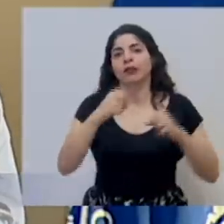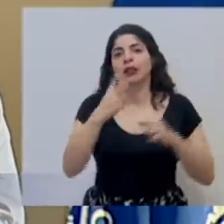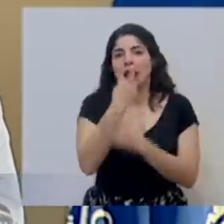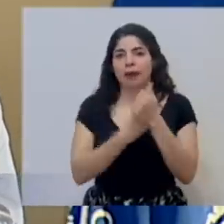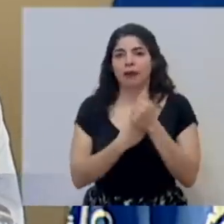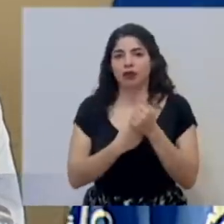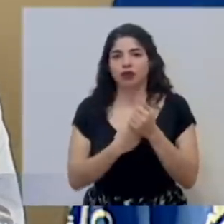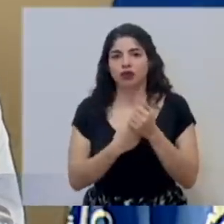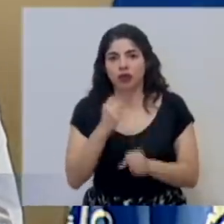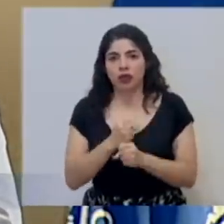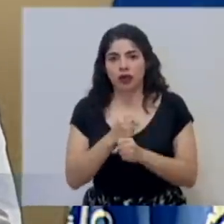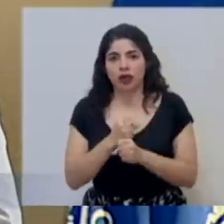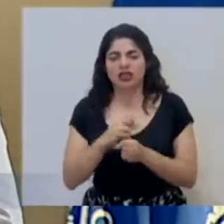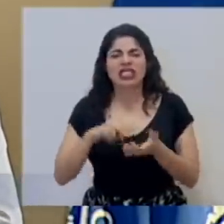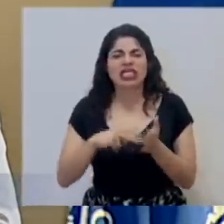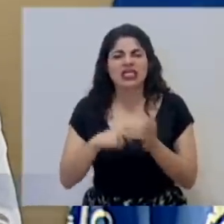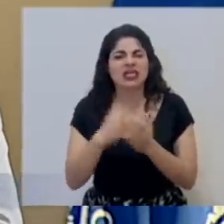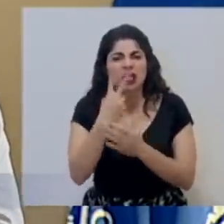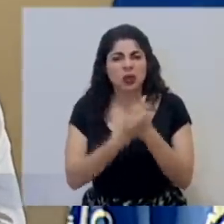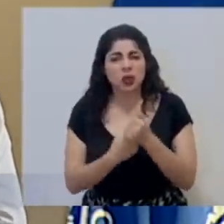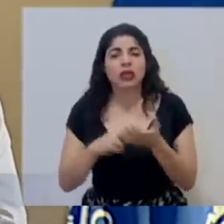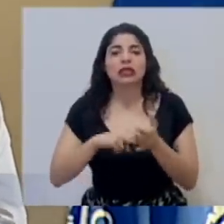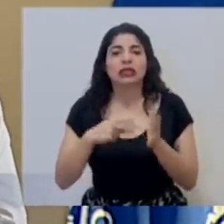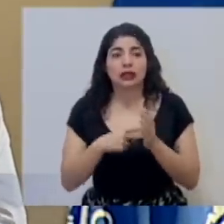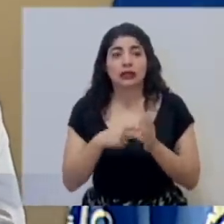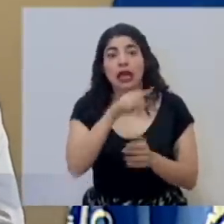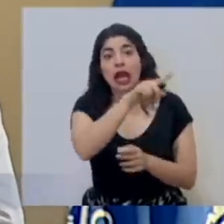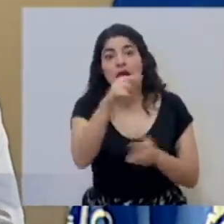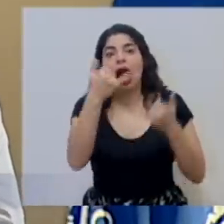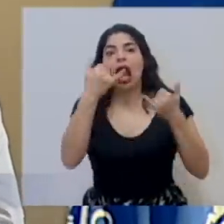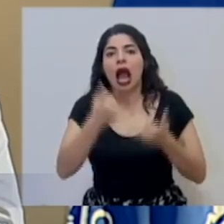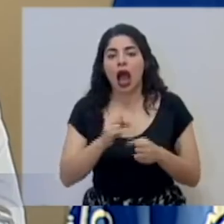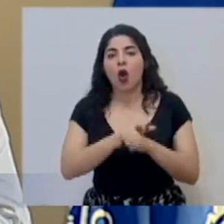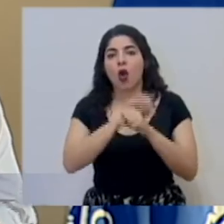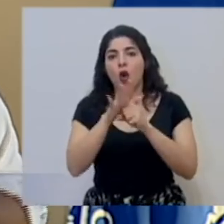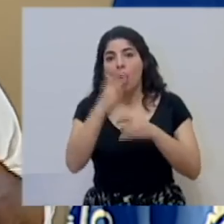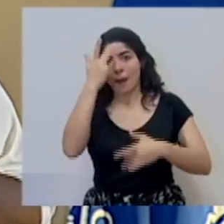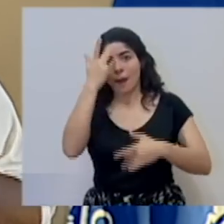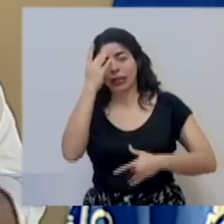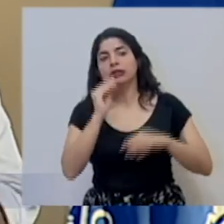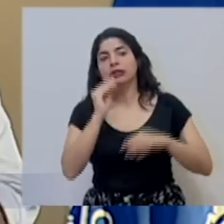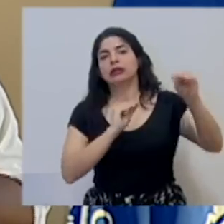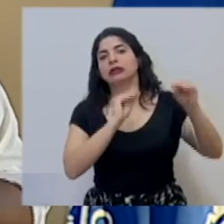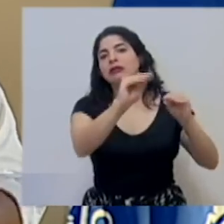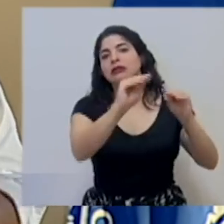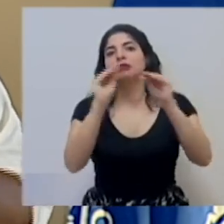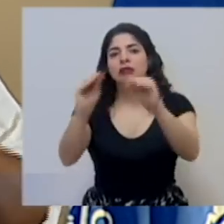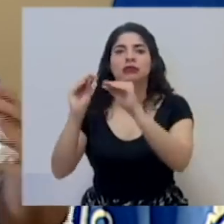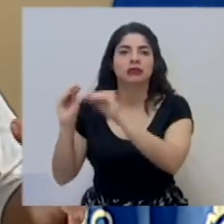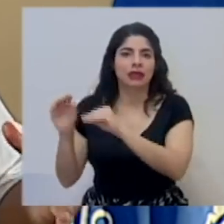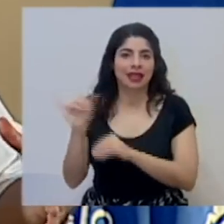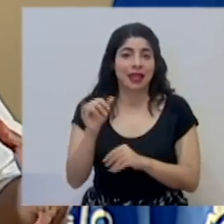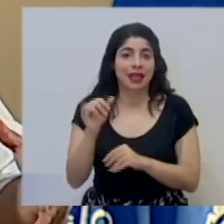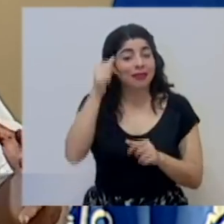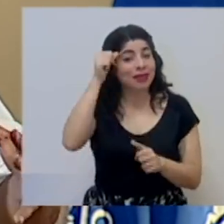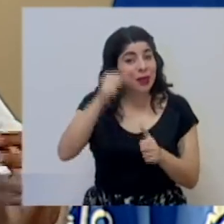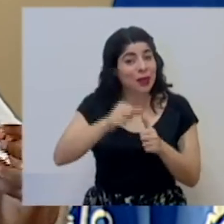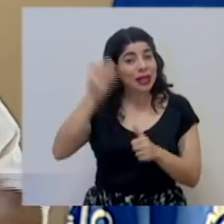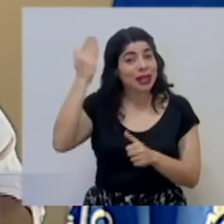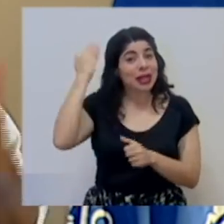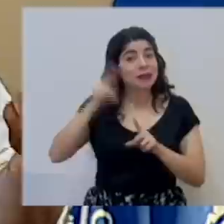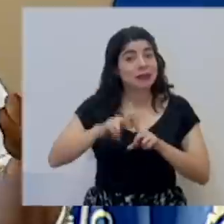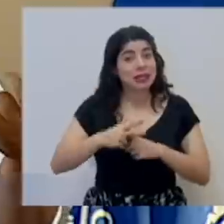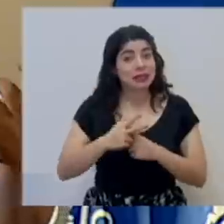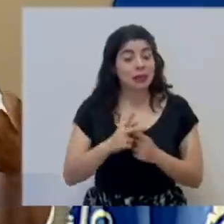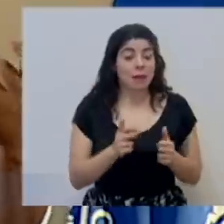condición dual. Eso quiere decir que también van a manejar pacientes con COVID. Como ustedes recordarán, desde el inicio